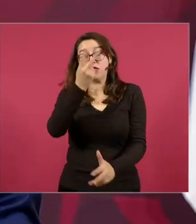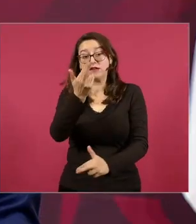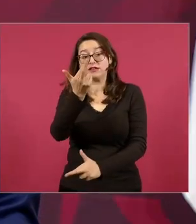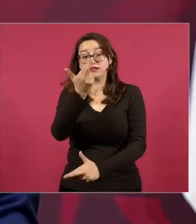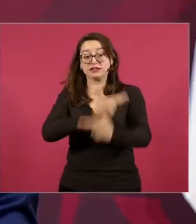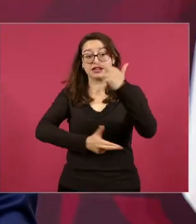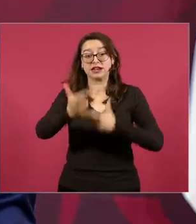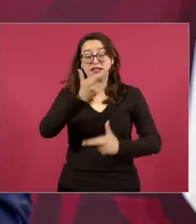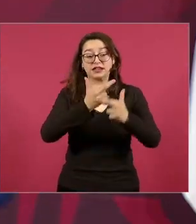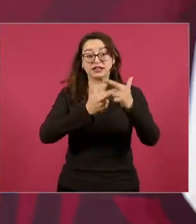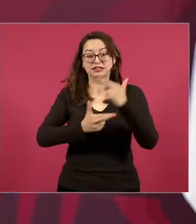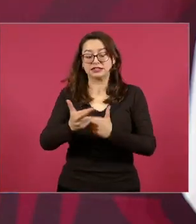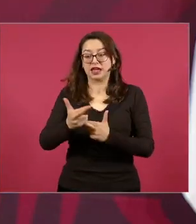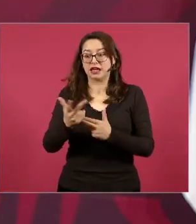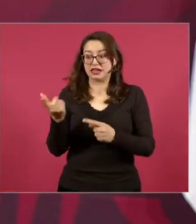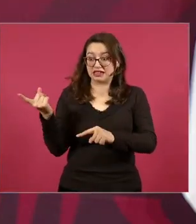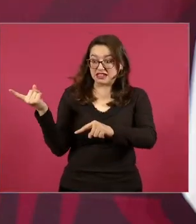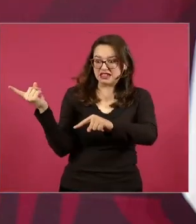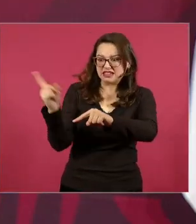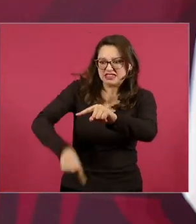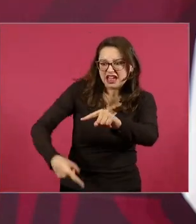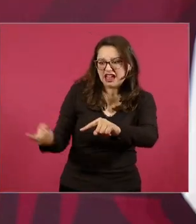que les cueste